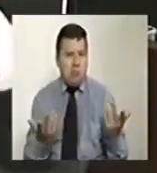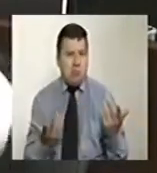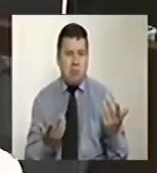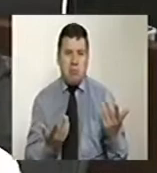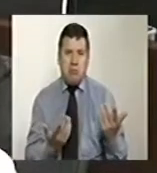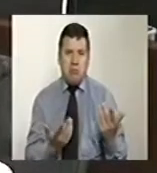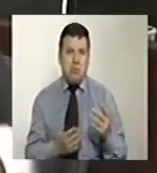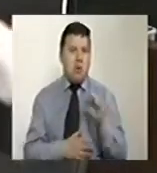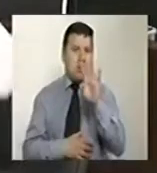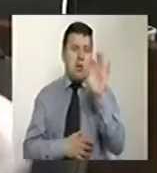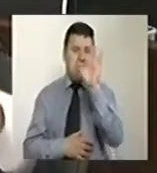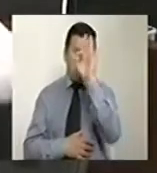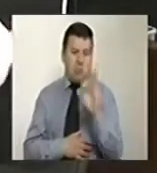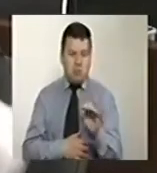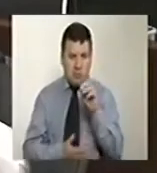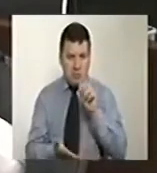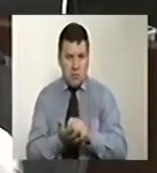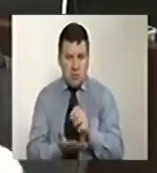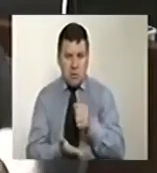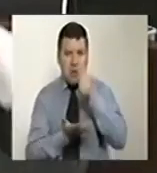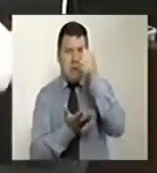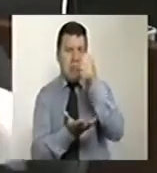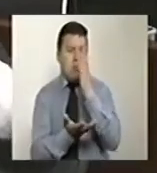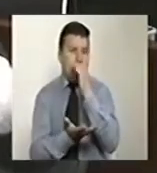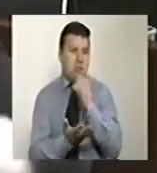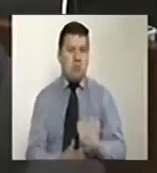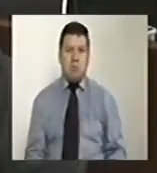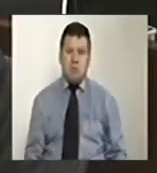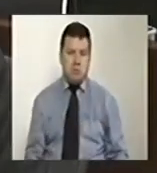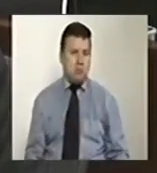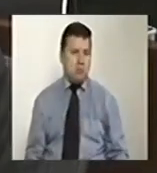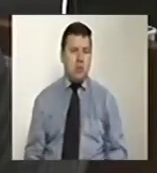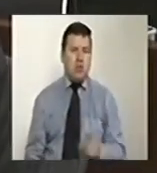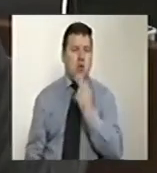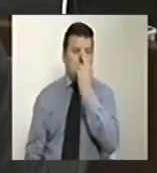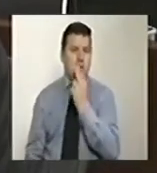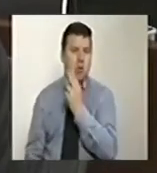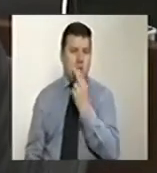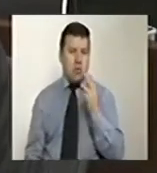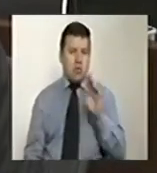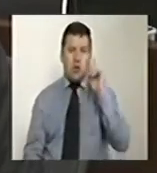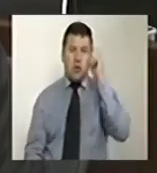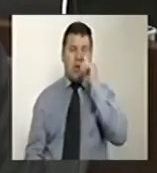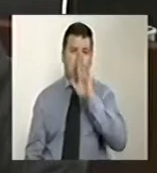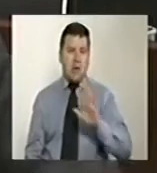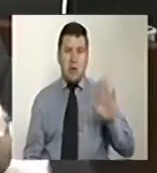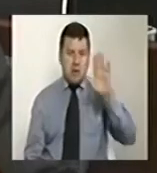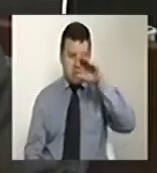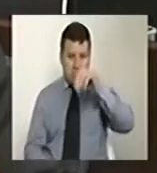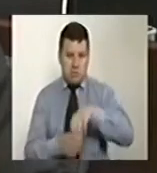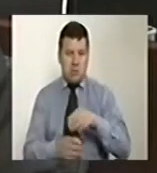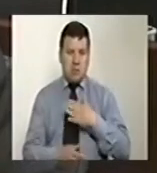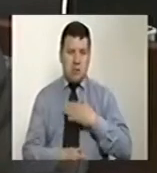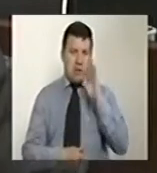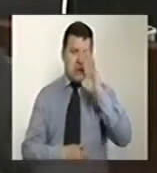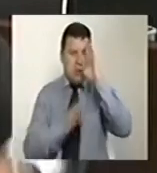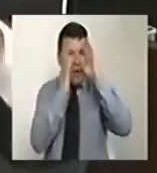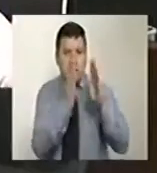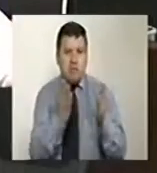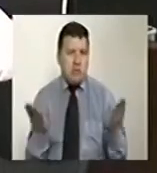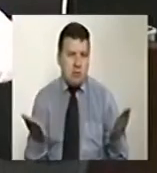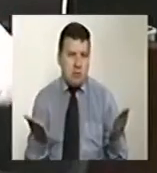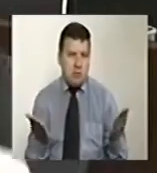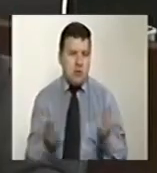medio por ciento de ese presupuesto ha querido comprometer el gobierno nacional con mi departamento.